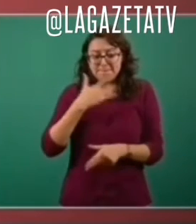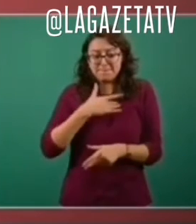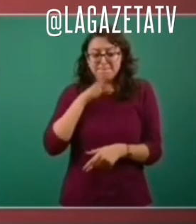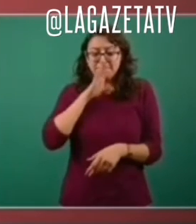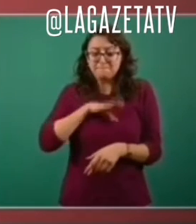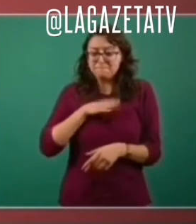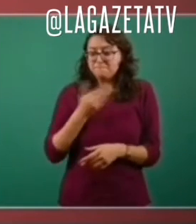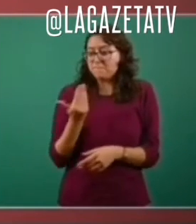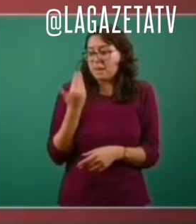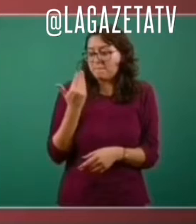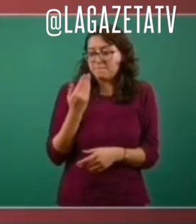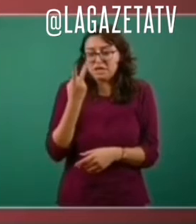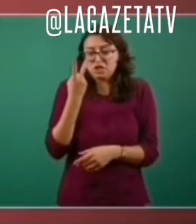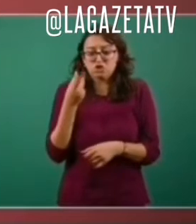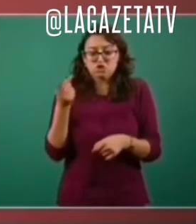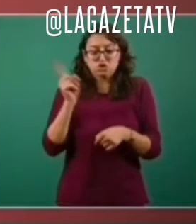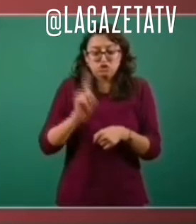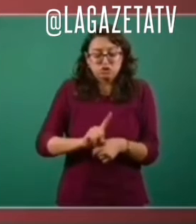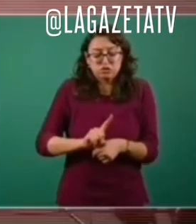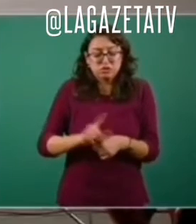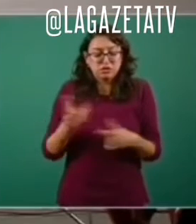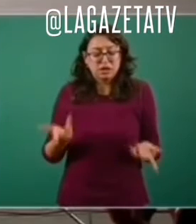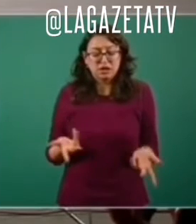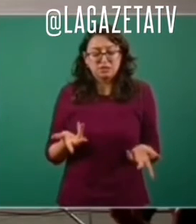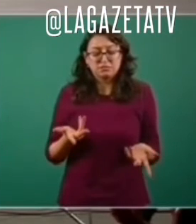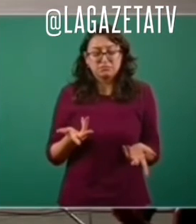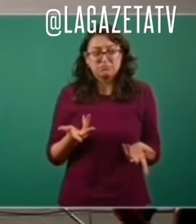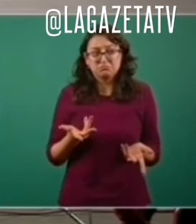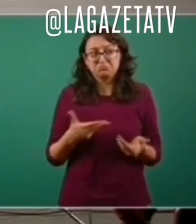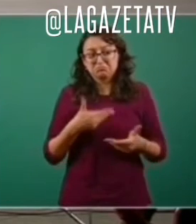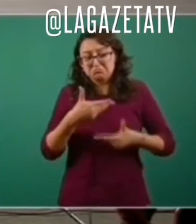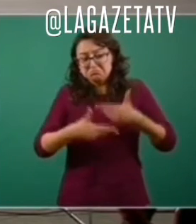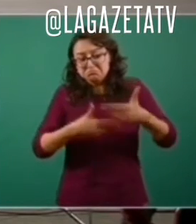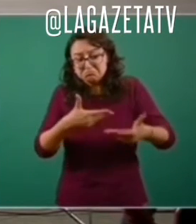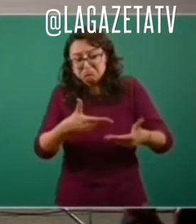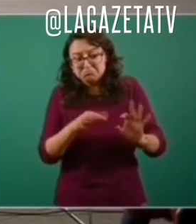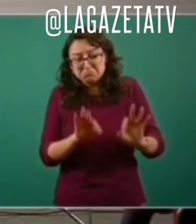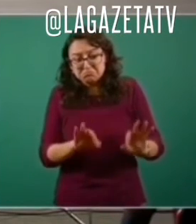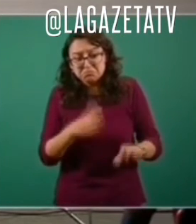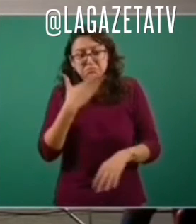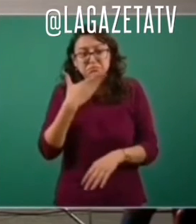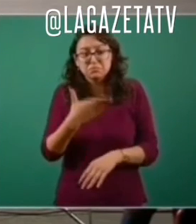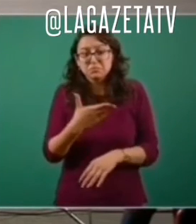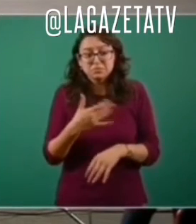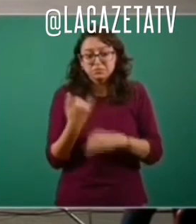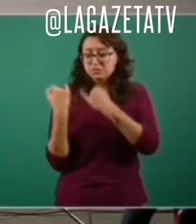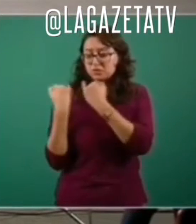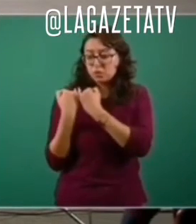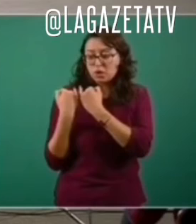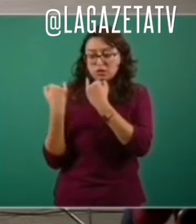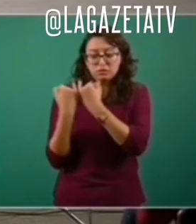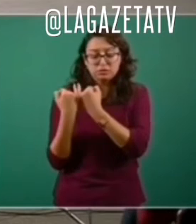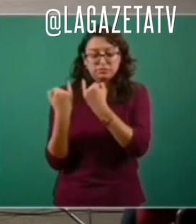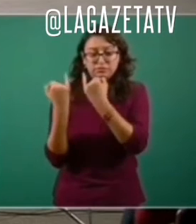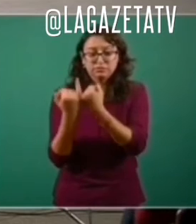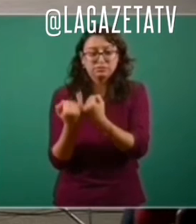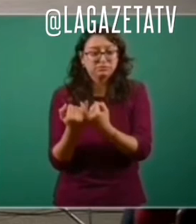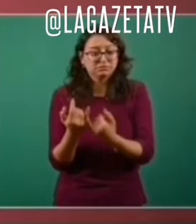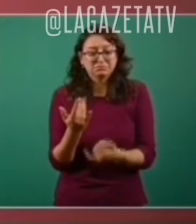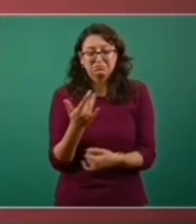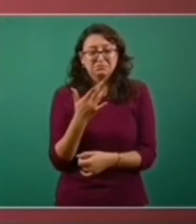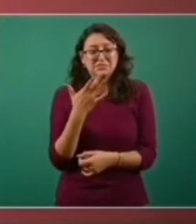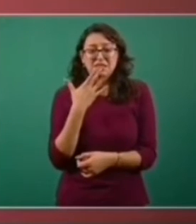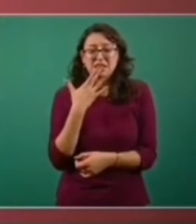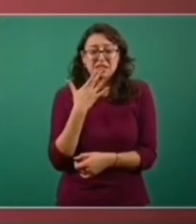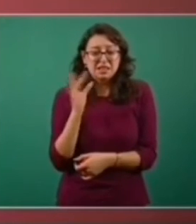síntomas, durante el fin de semana, y ha permanecido prácticamente igual en términos de sus síntomas, son síntomas